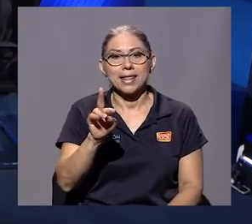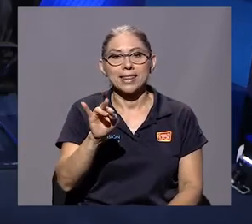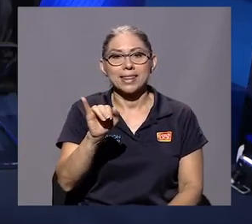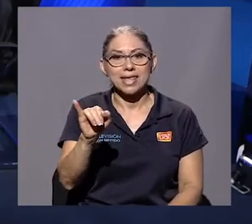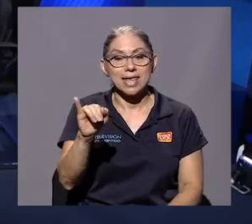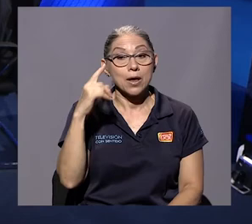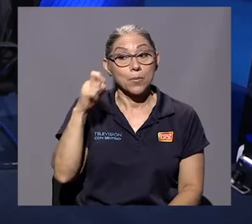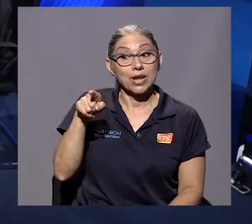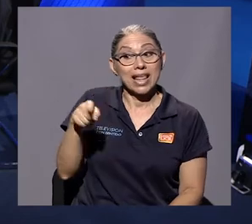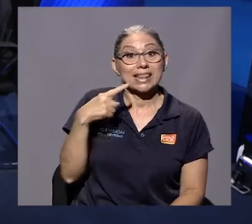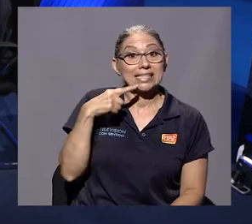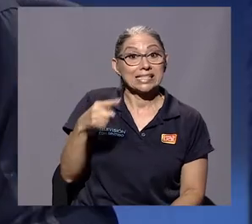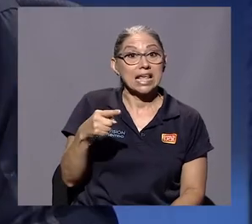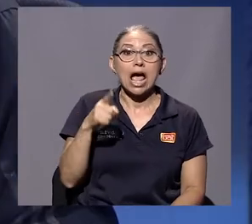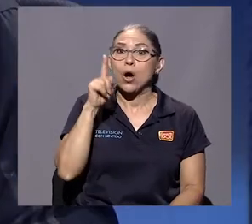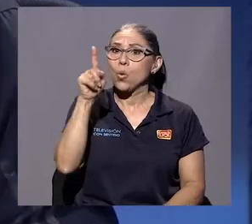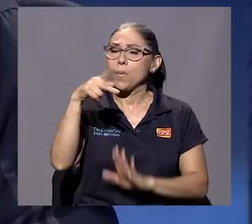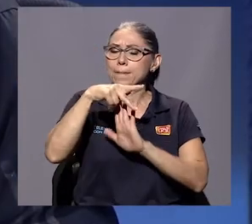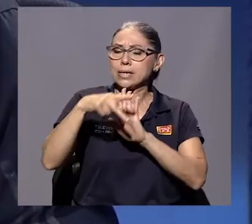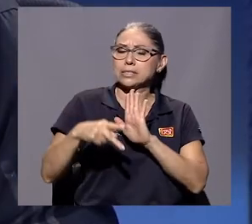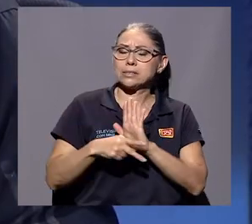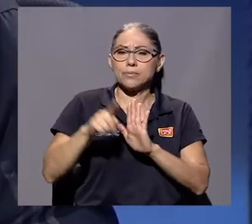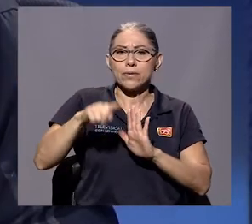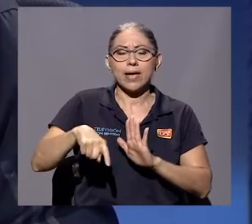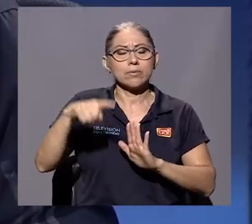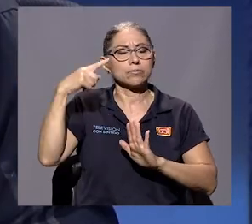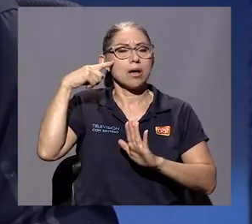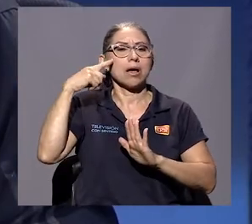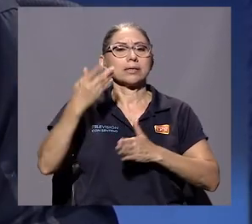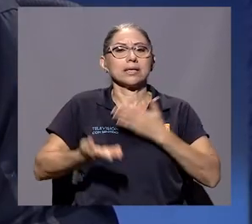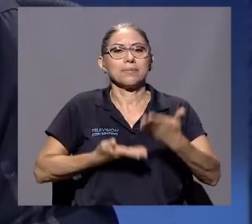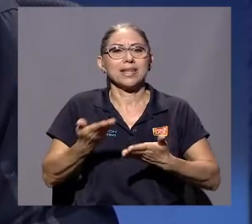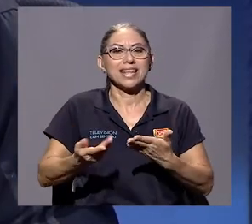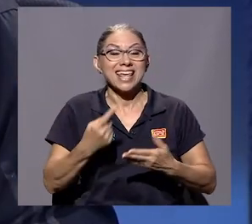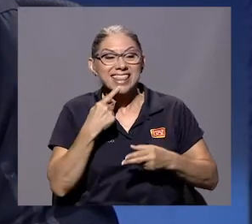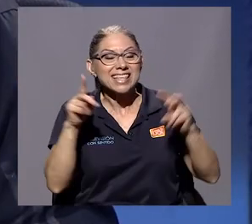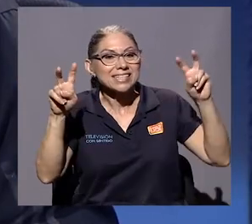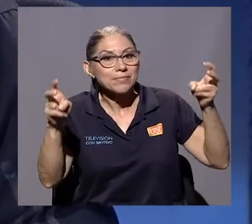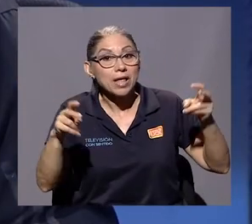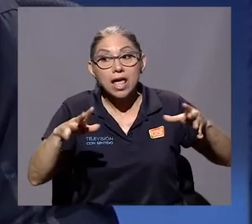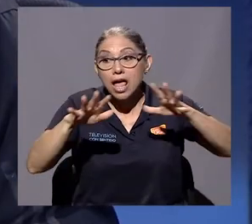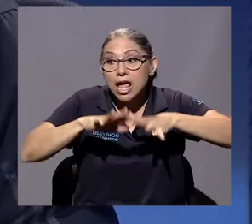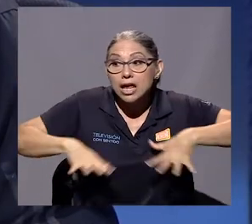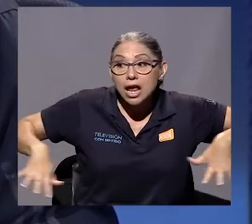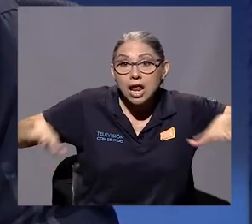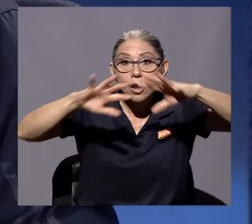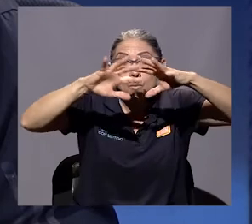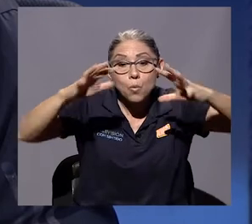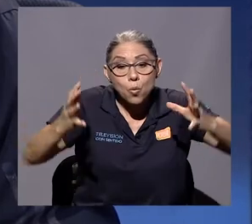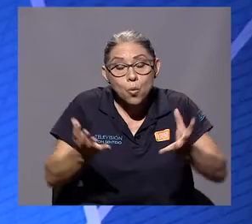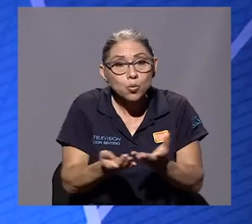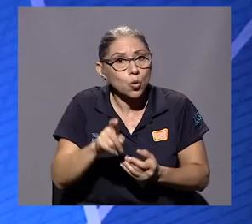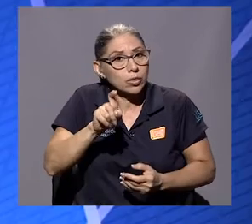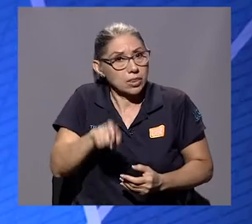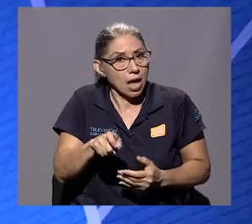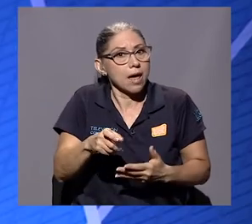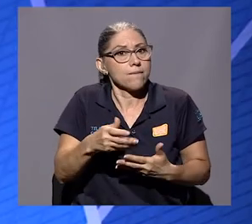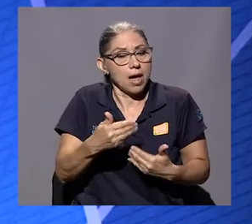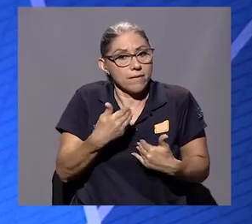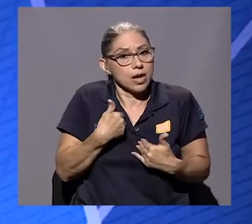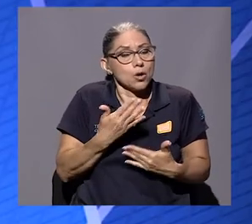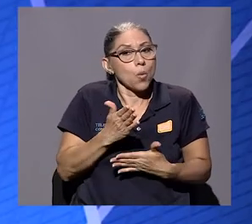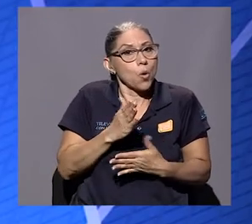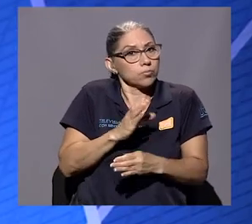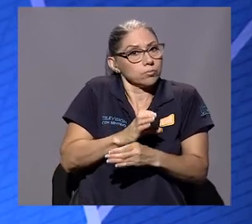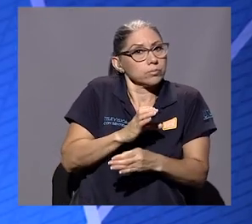máximas era pensar es servir, y el texto lo es más o menos así, en el mundo ha de haber cierta cantidad de decoro, como ha de haber cierta